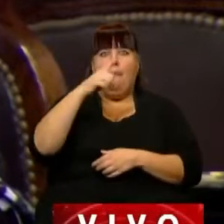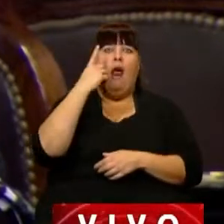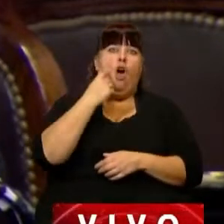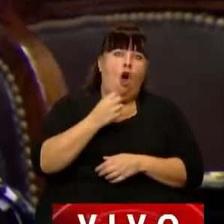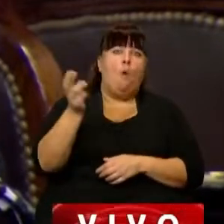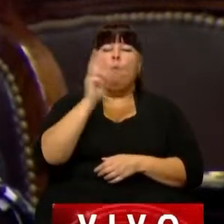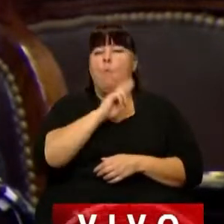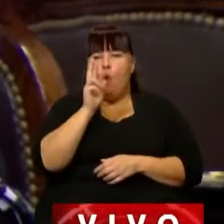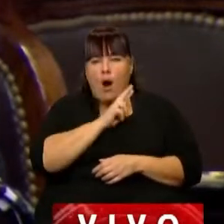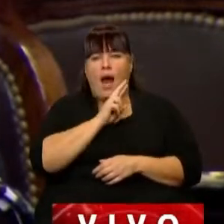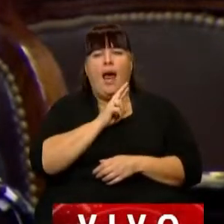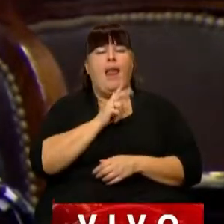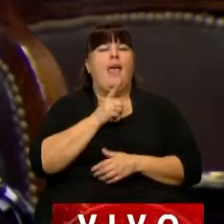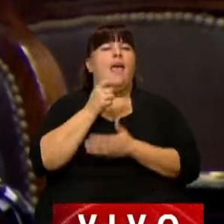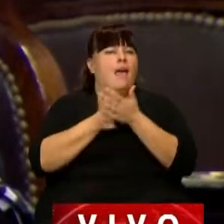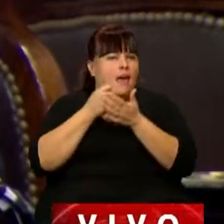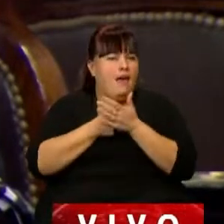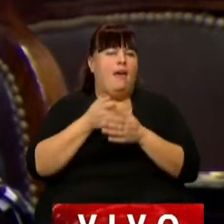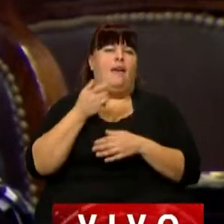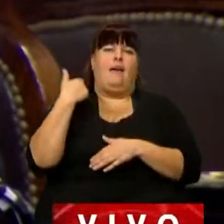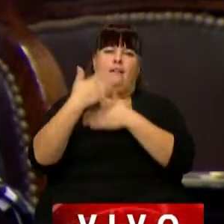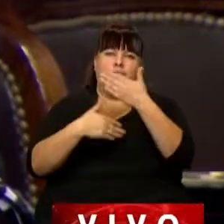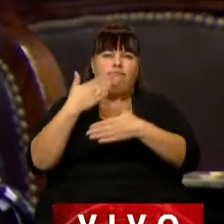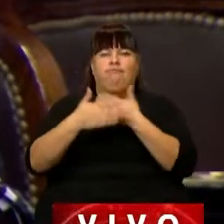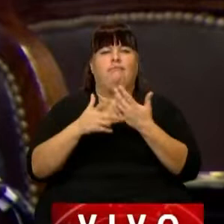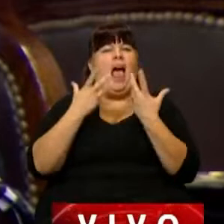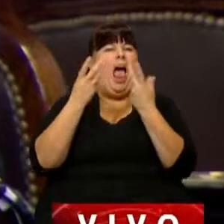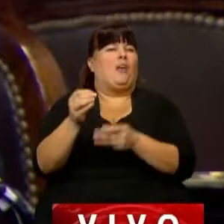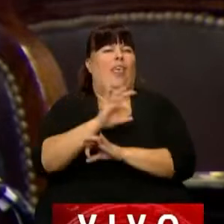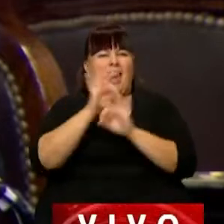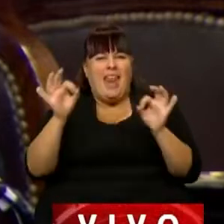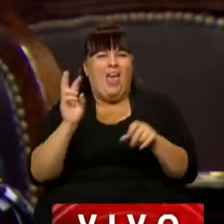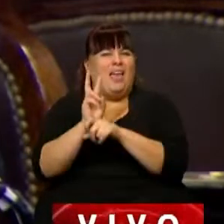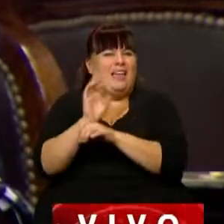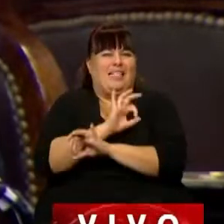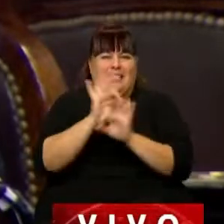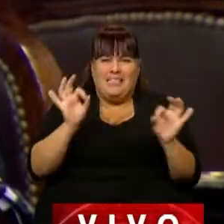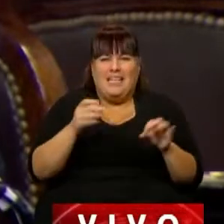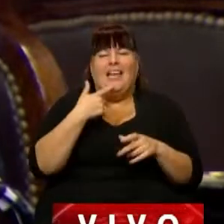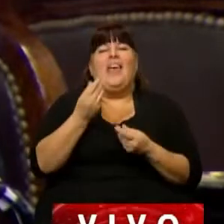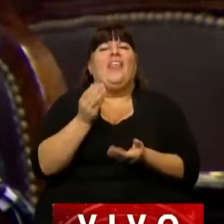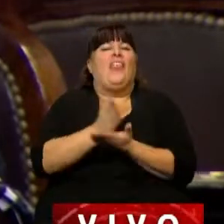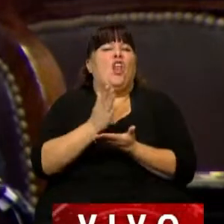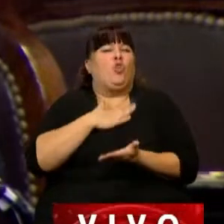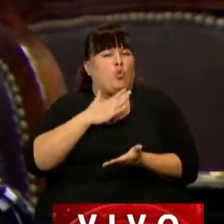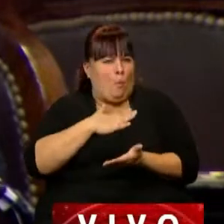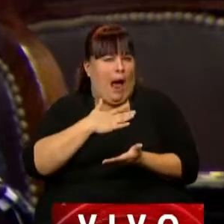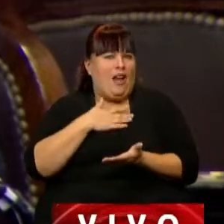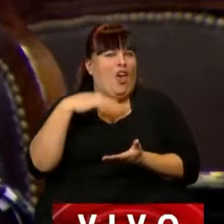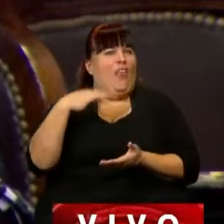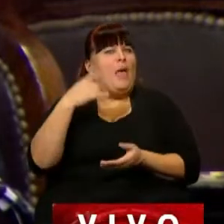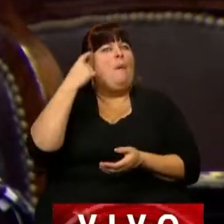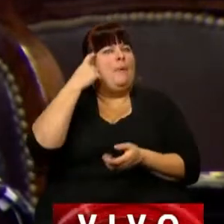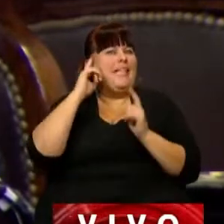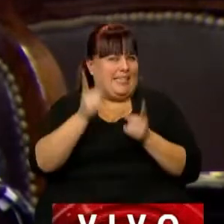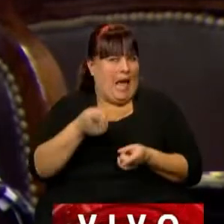mujeres que caminaron mucho, que anduvieron sin asistencia, sin protección. Cuando hablamos de derechos humanos a veces deberíamos